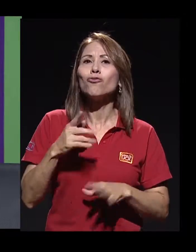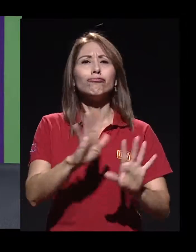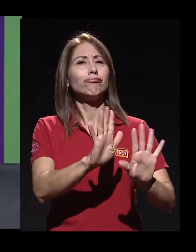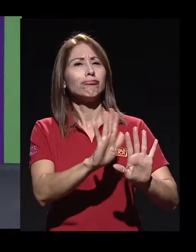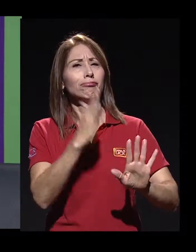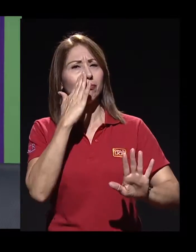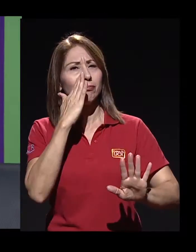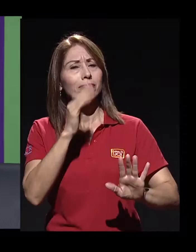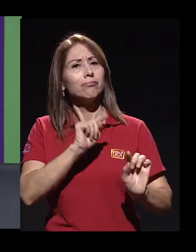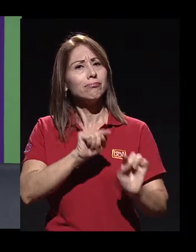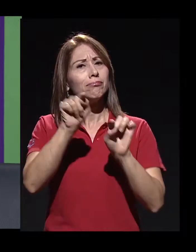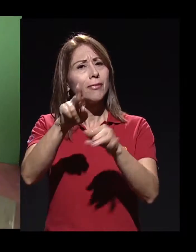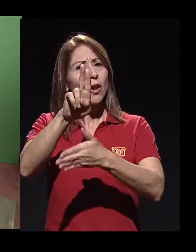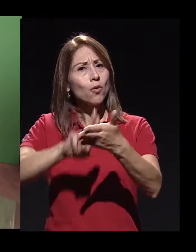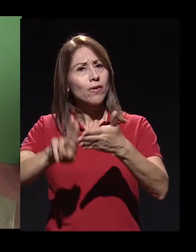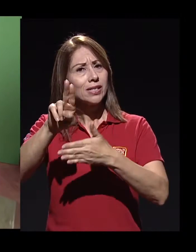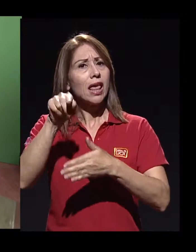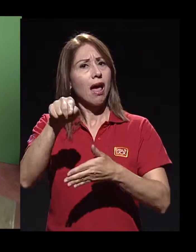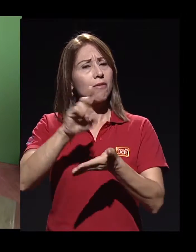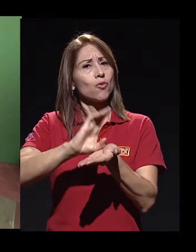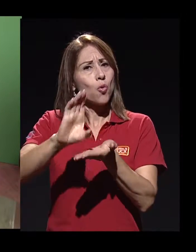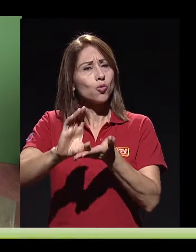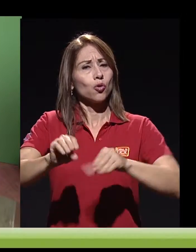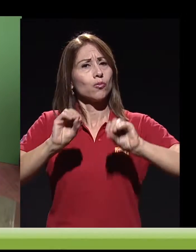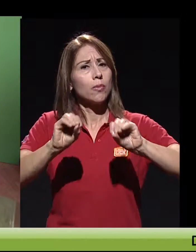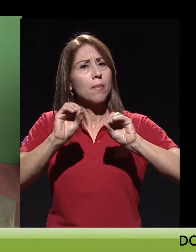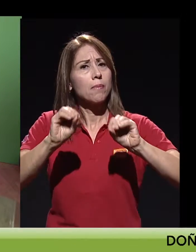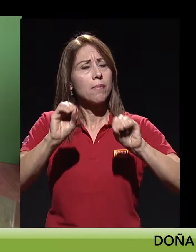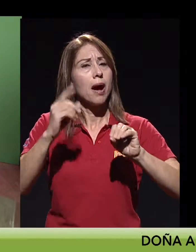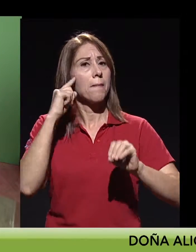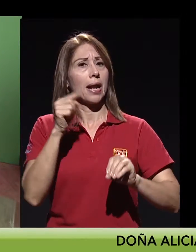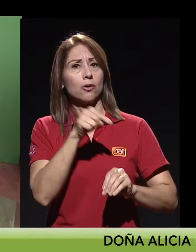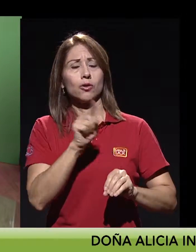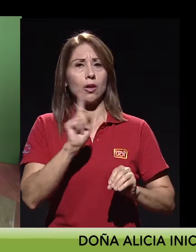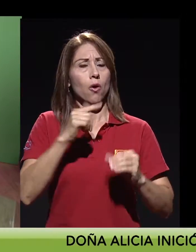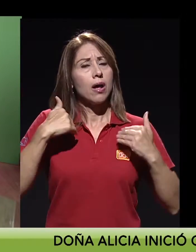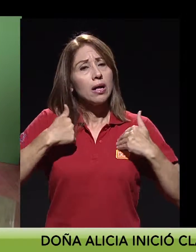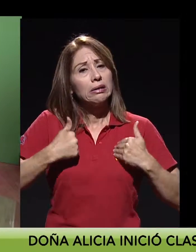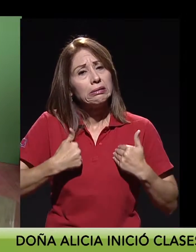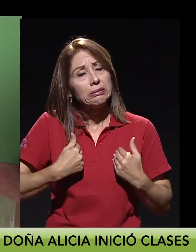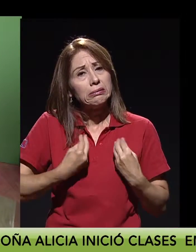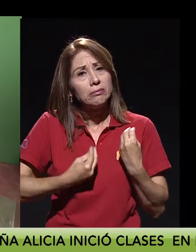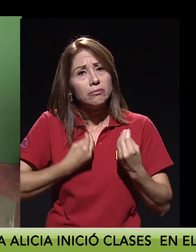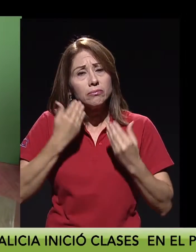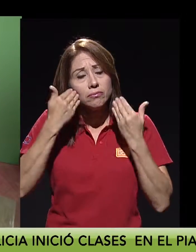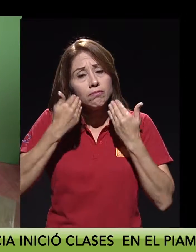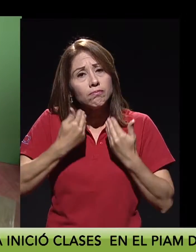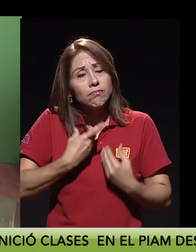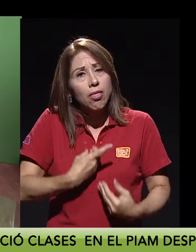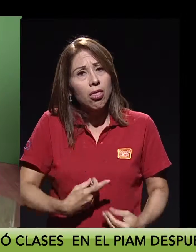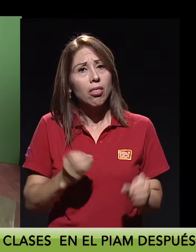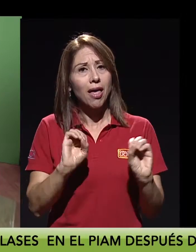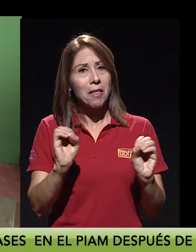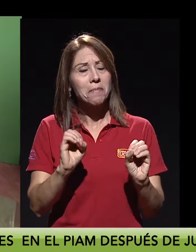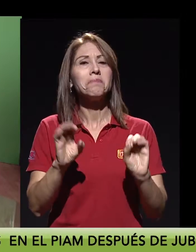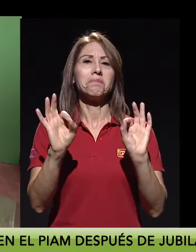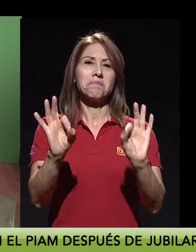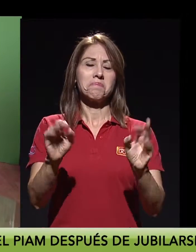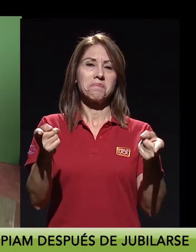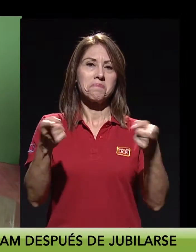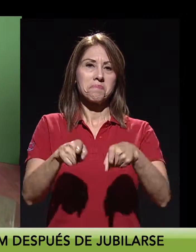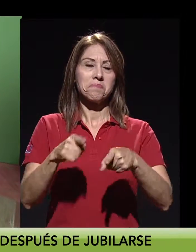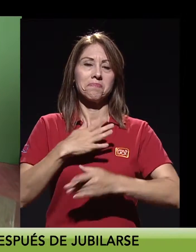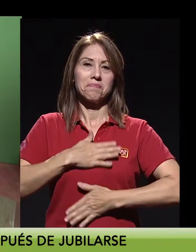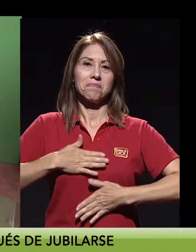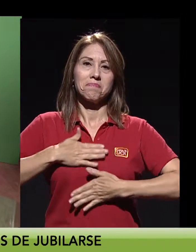universidad hay unos cursos, dice, te vas a meter a esos, dice, para que no te deprimas y vas a ver que ahí vas a pasarla